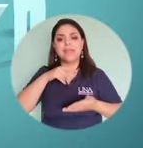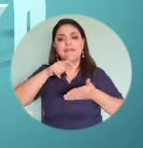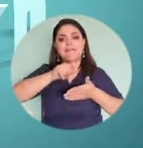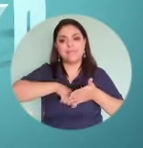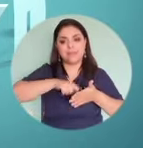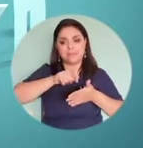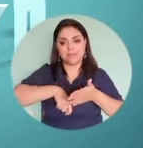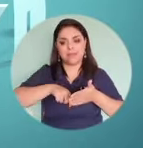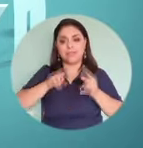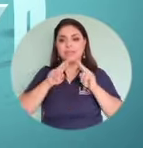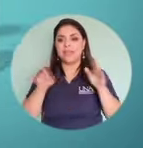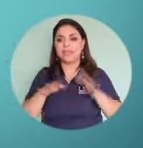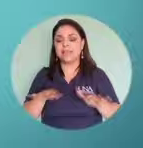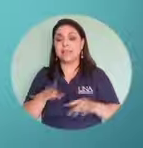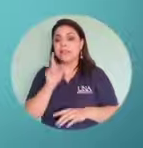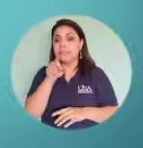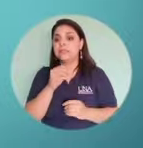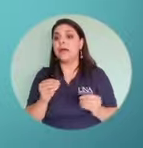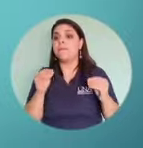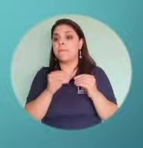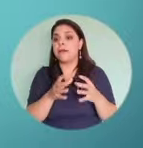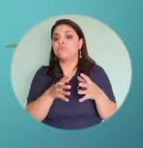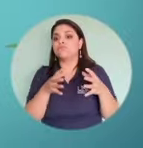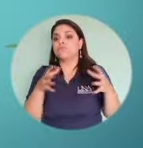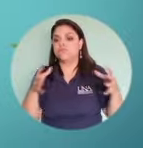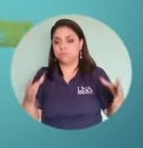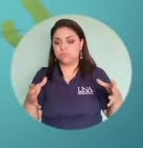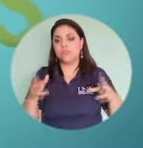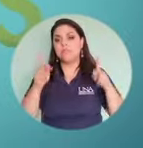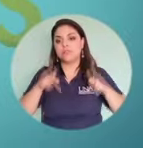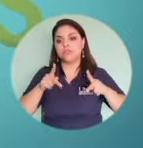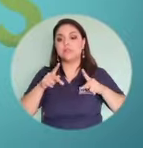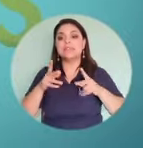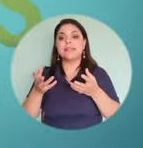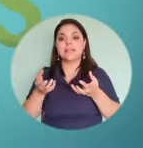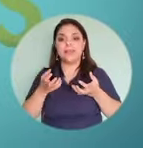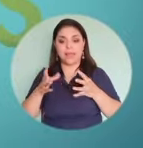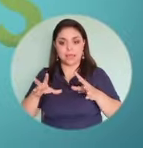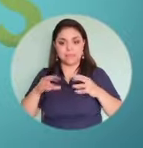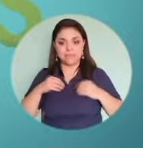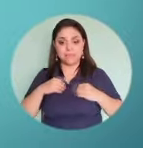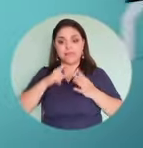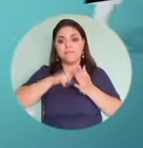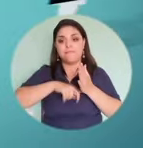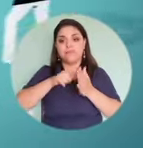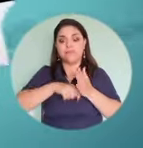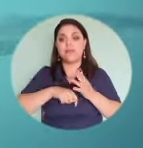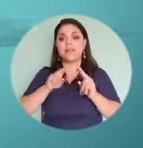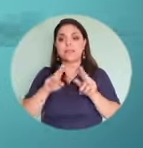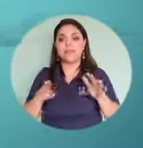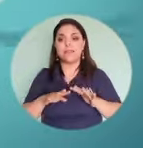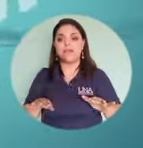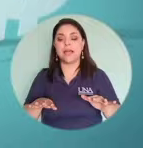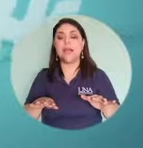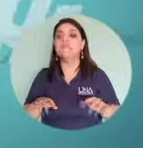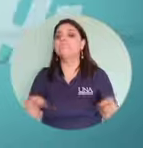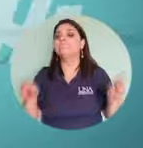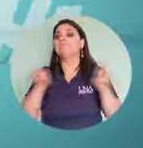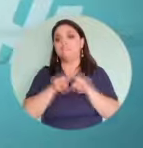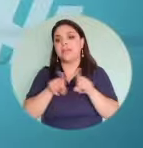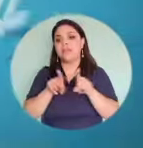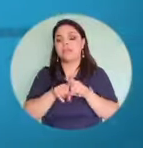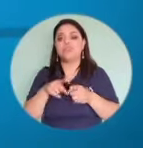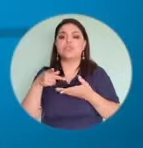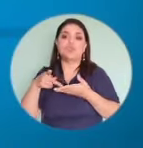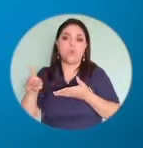mayor penetración en la población nacional del dispositivo de firma digital y posiblemente el tema de los